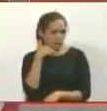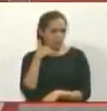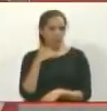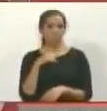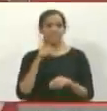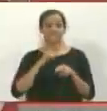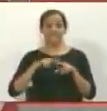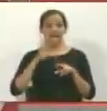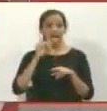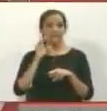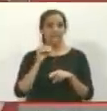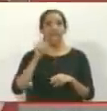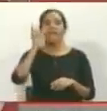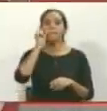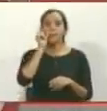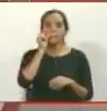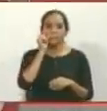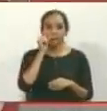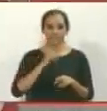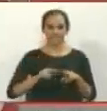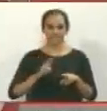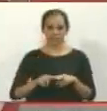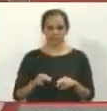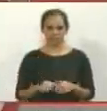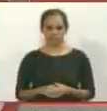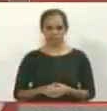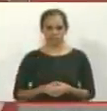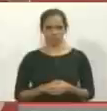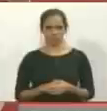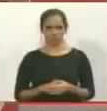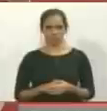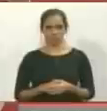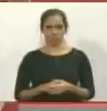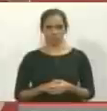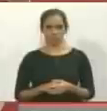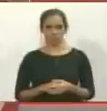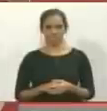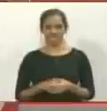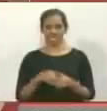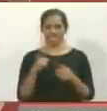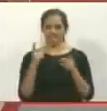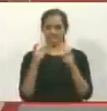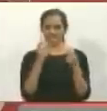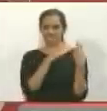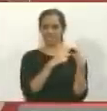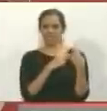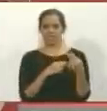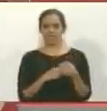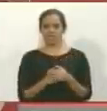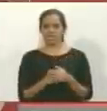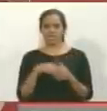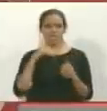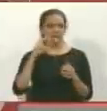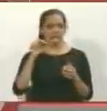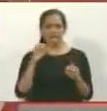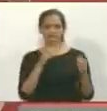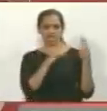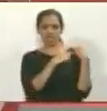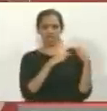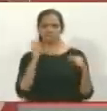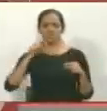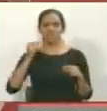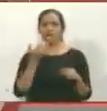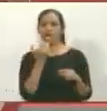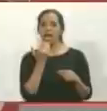sale allí es hablando del papá, es el papá del niño. Y el irresponsable dice, Daniel y no sé quién se va a encargar si necesitas